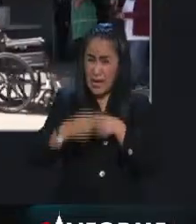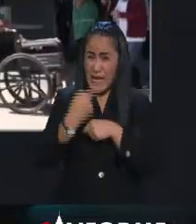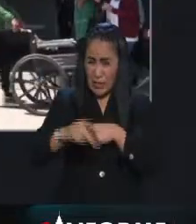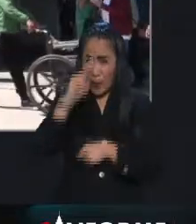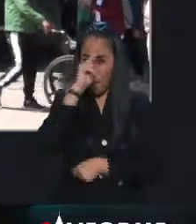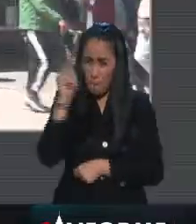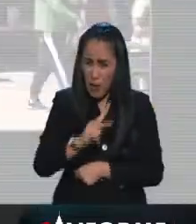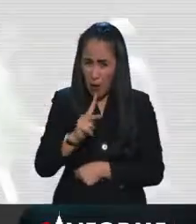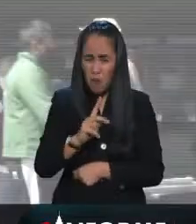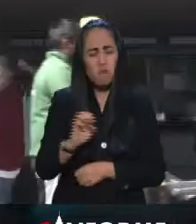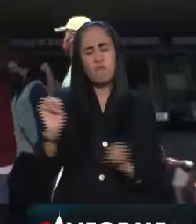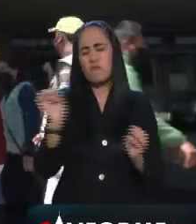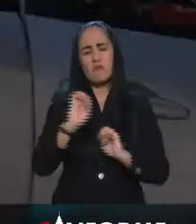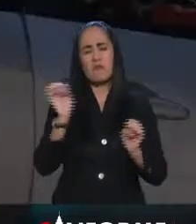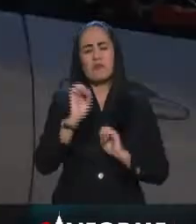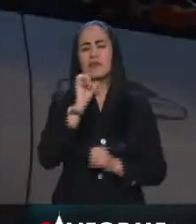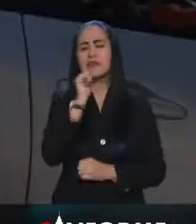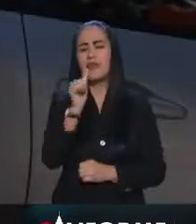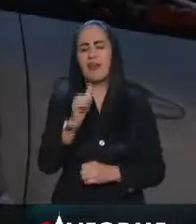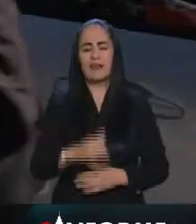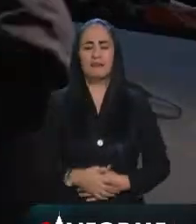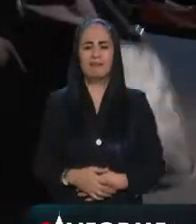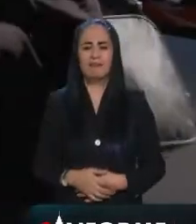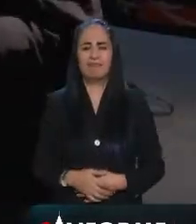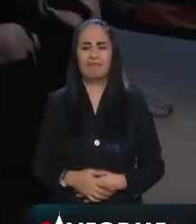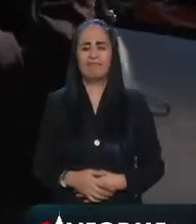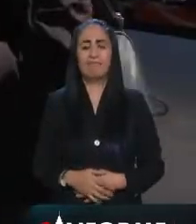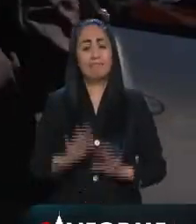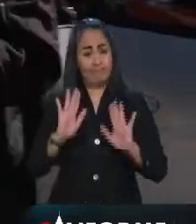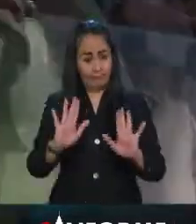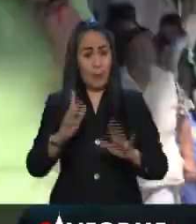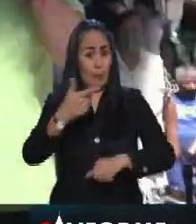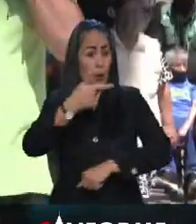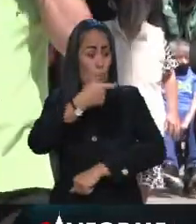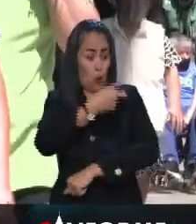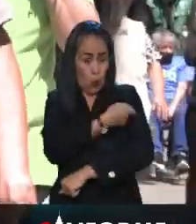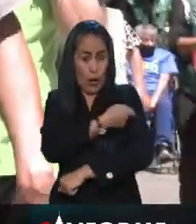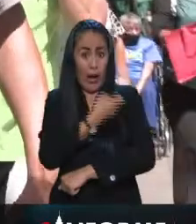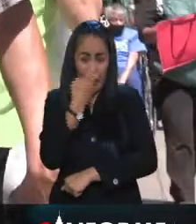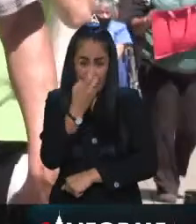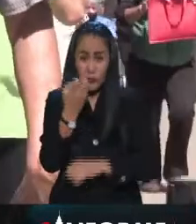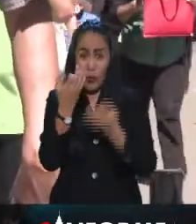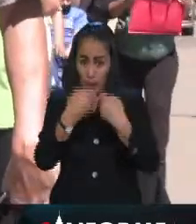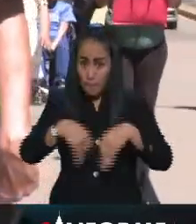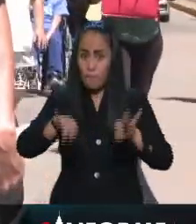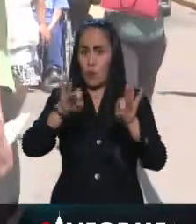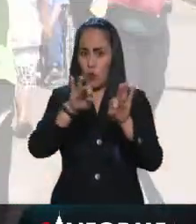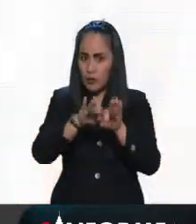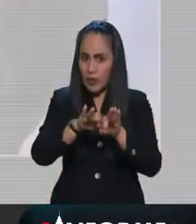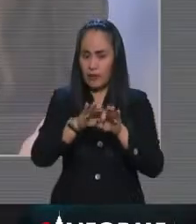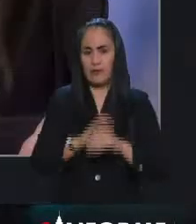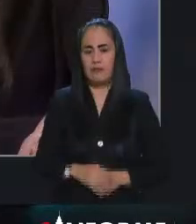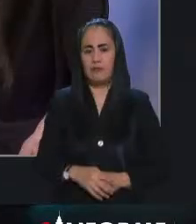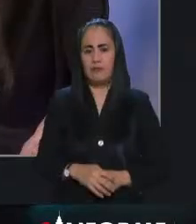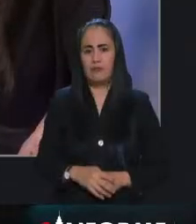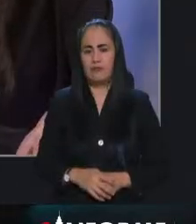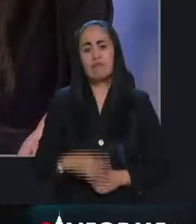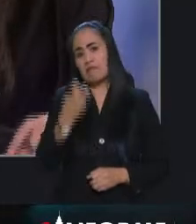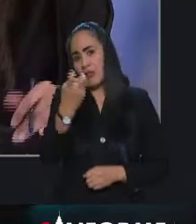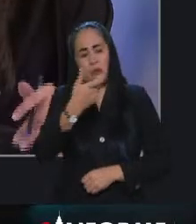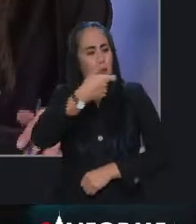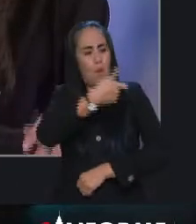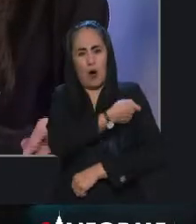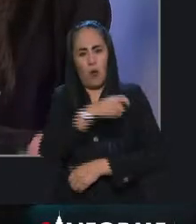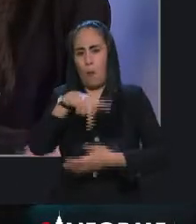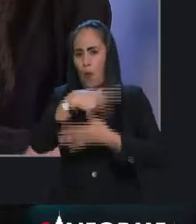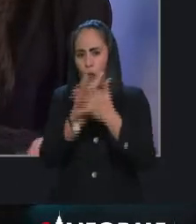población. Bueno, entonces seguimos en la lógica de que la vacunación es clave, doctor, y la vacunación va a continuar. De